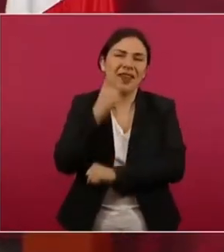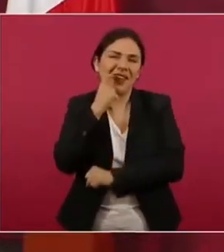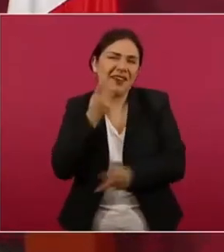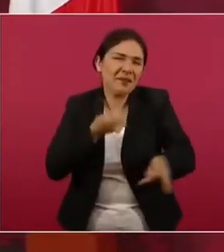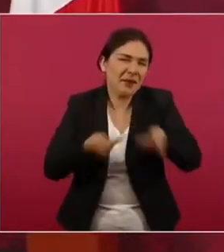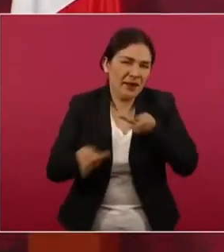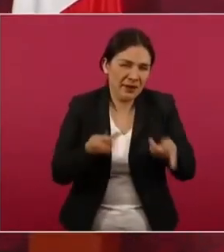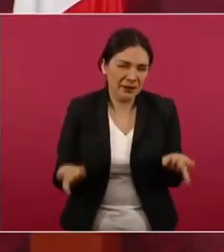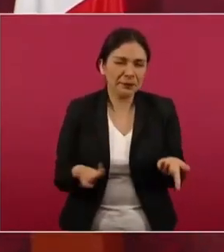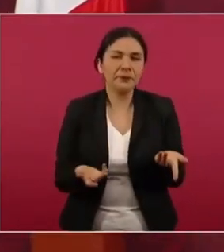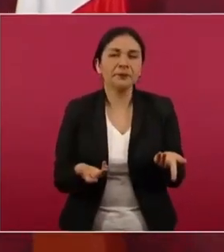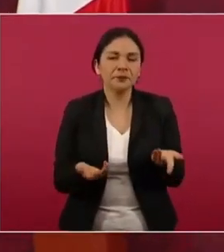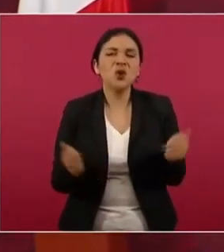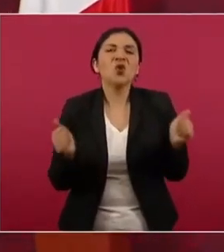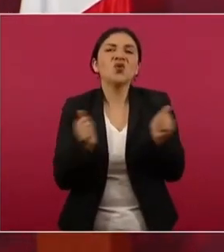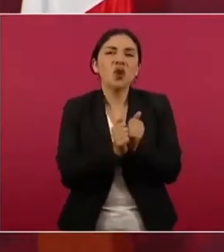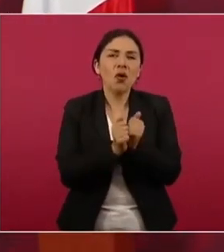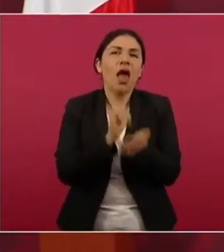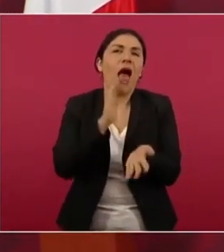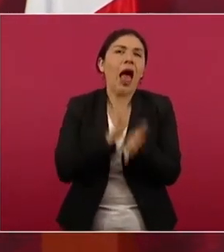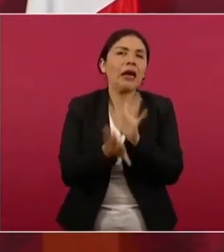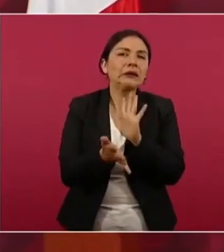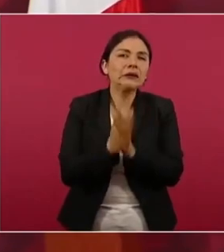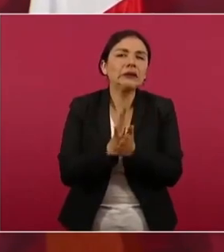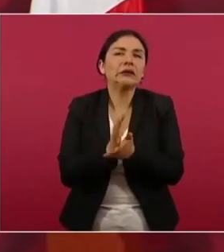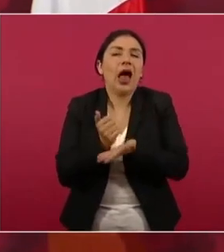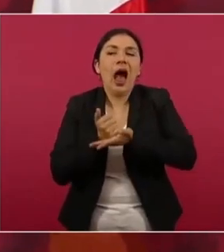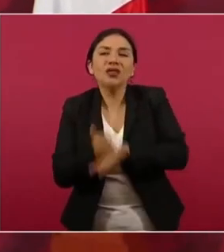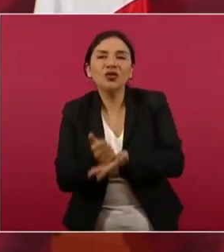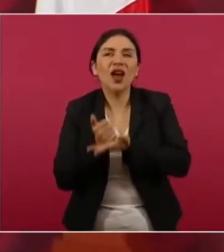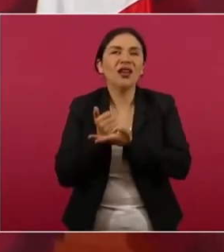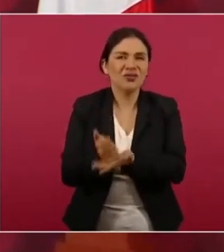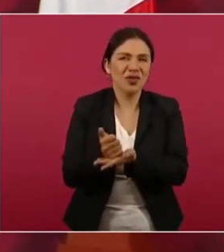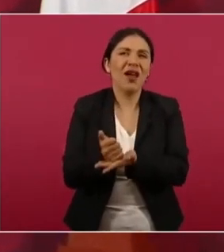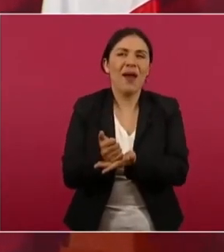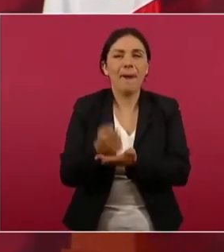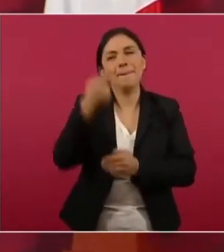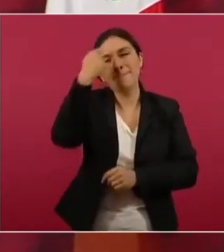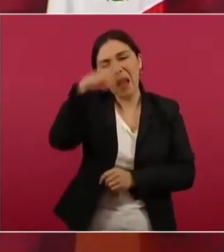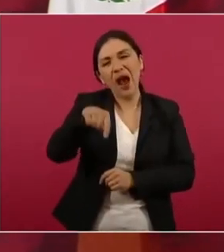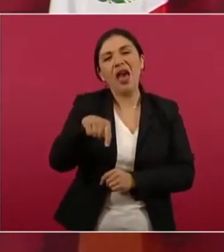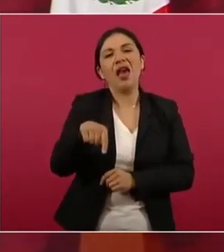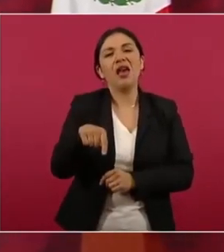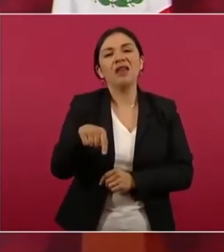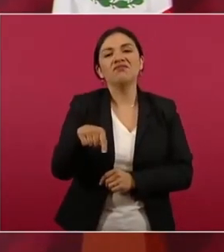Y hubo complicidad de